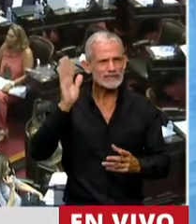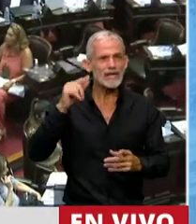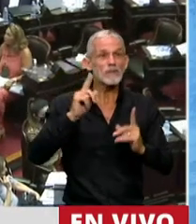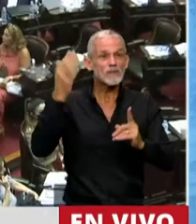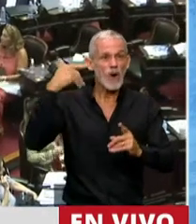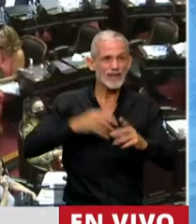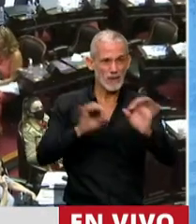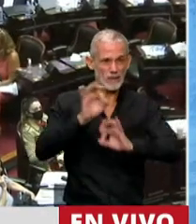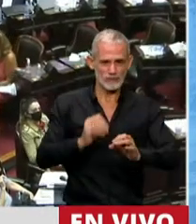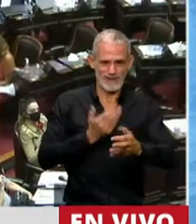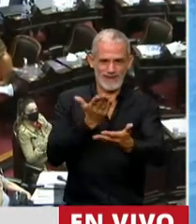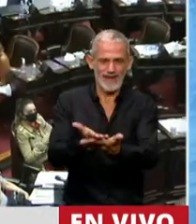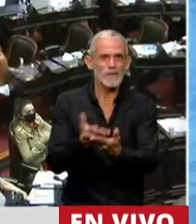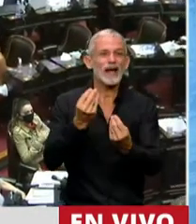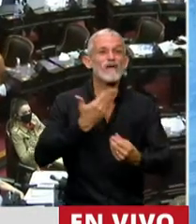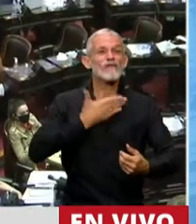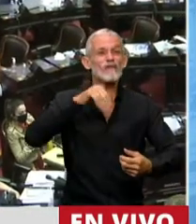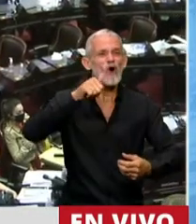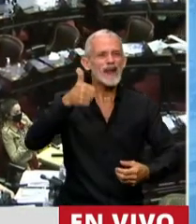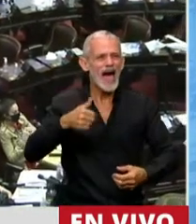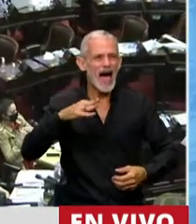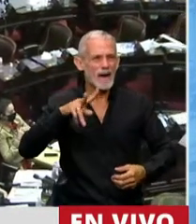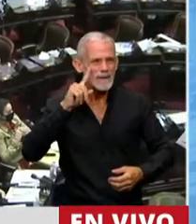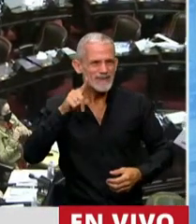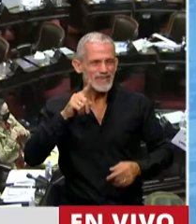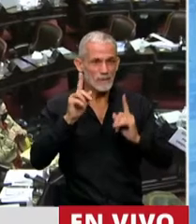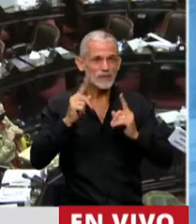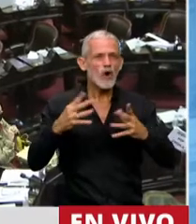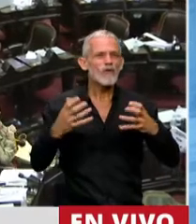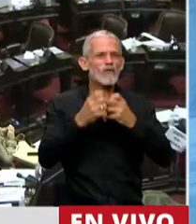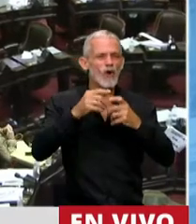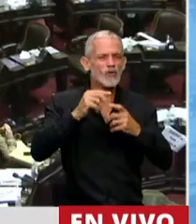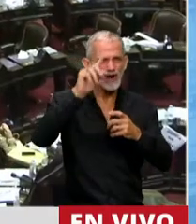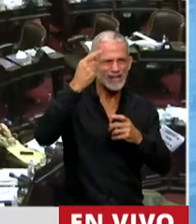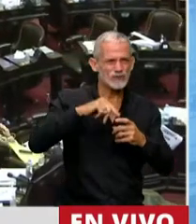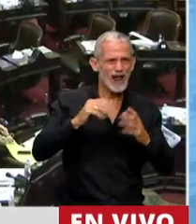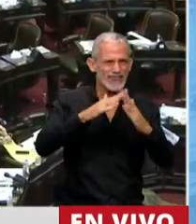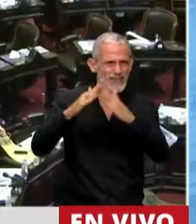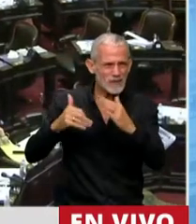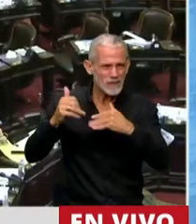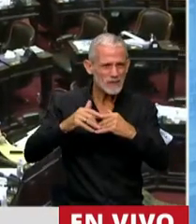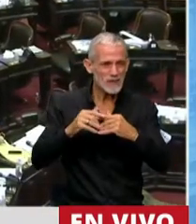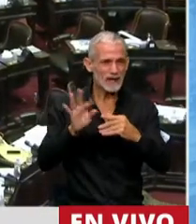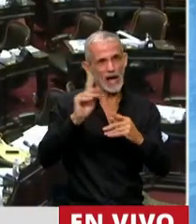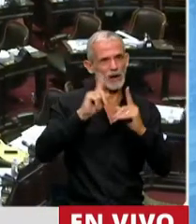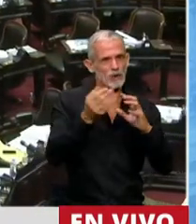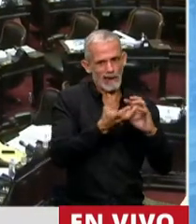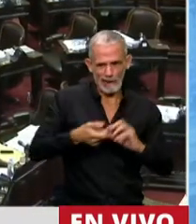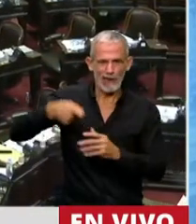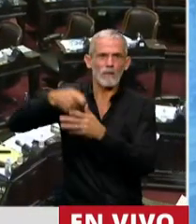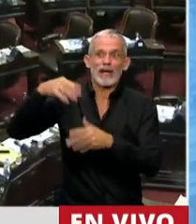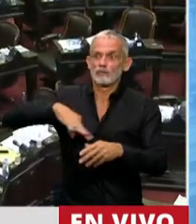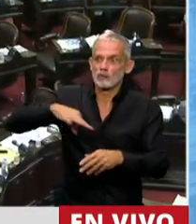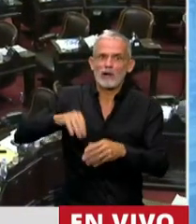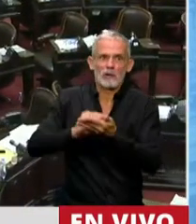presenté el proyecto para que el FONAVI no sea desviado libremente con los fondos como lo hacían algunos gobernadores que pagaban los